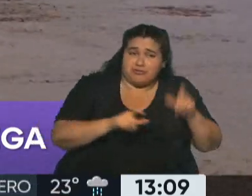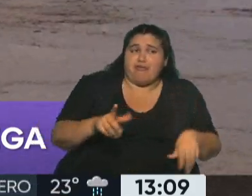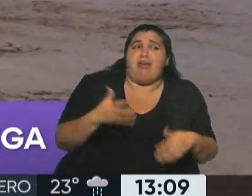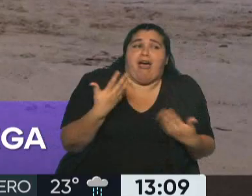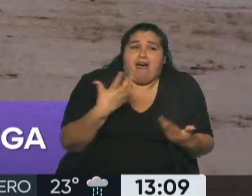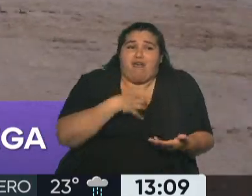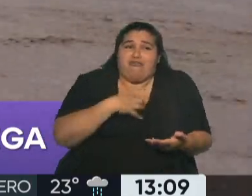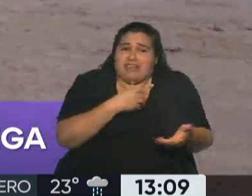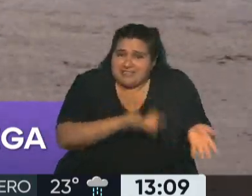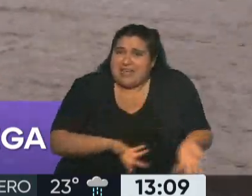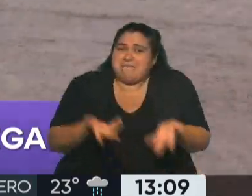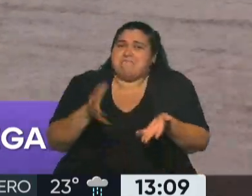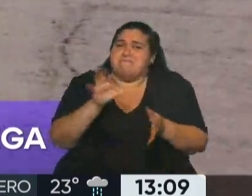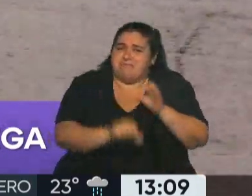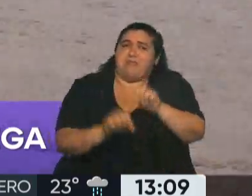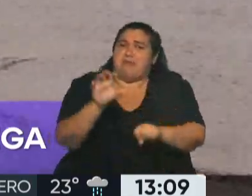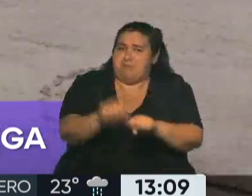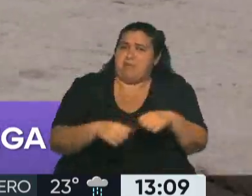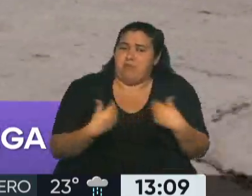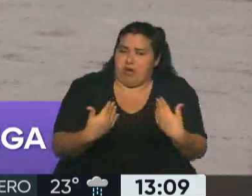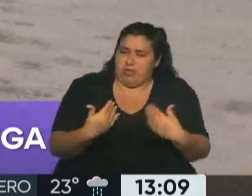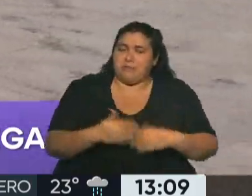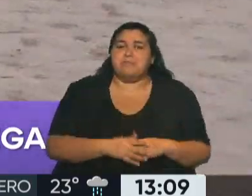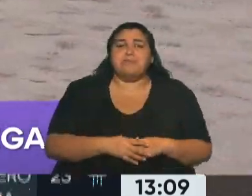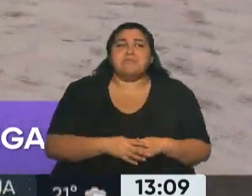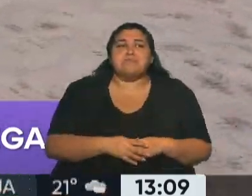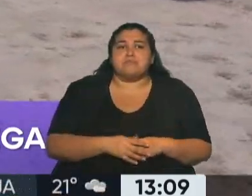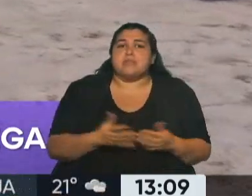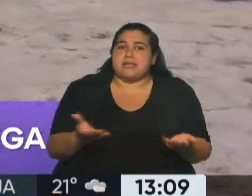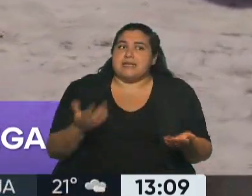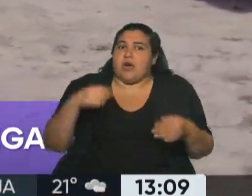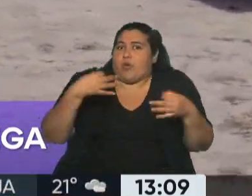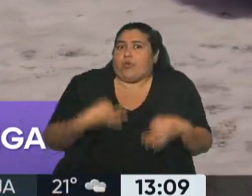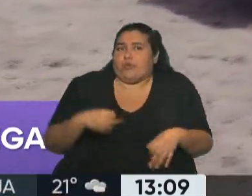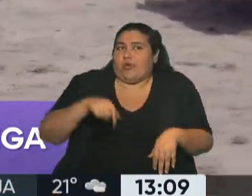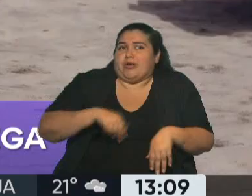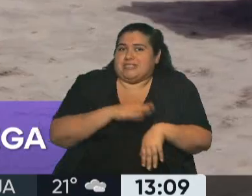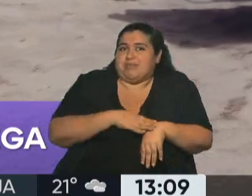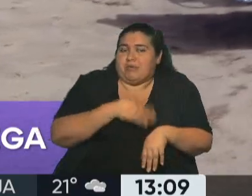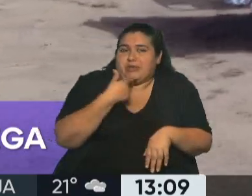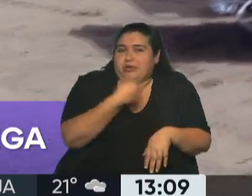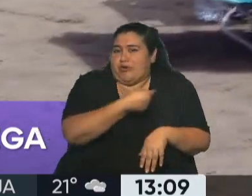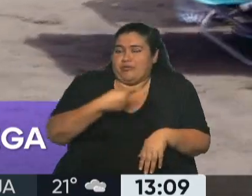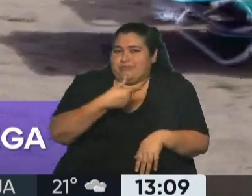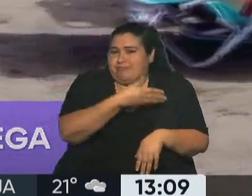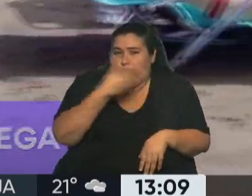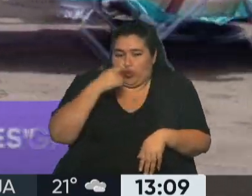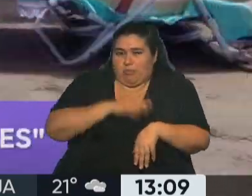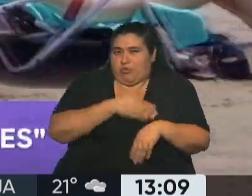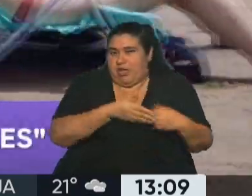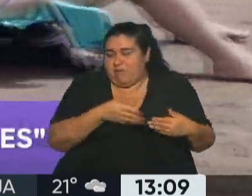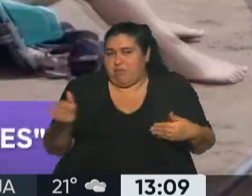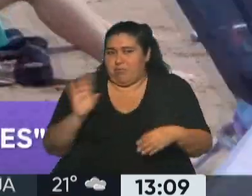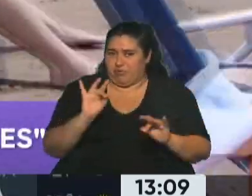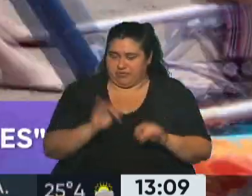sea unos días en la ciudad fundamentalmente, teniendo en cuenta el año tan especial que hemos tenido, ¿no? Oscar, por último, el que todavía no